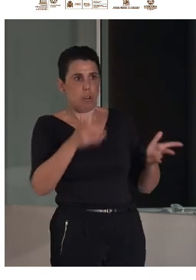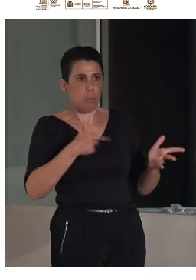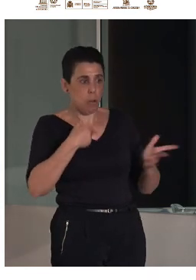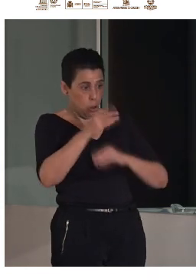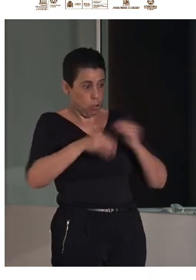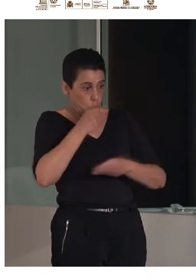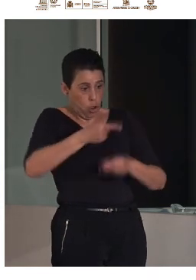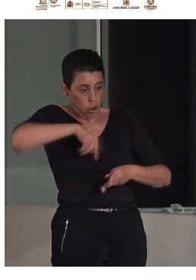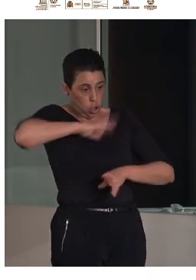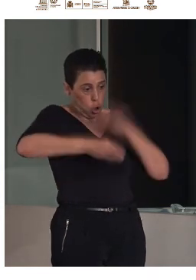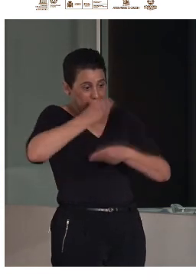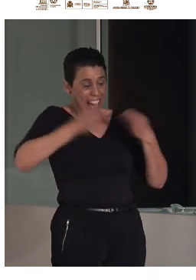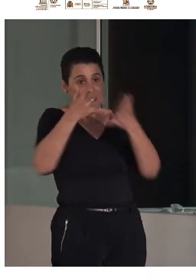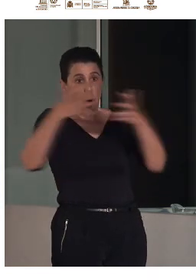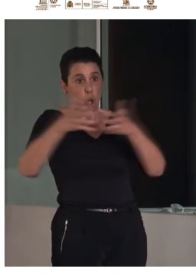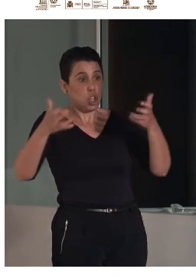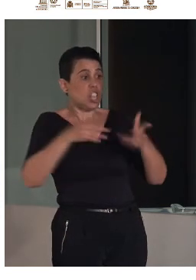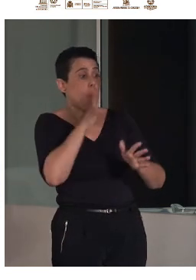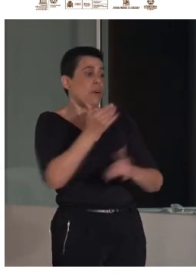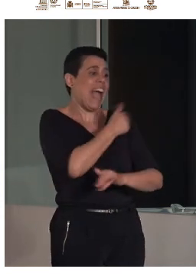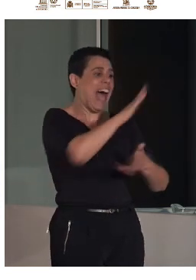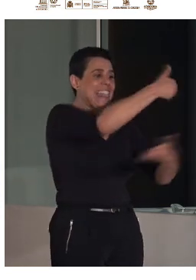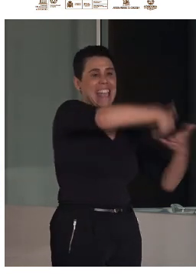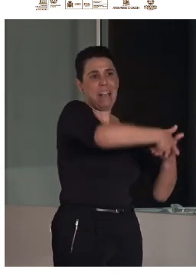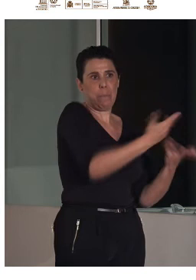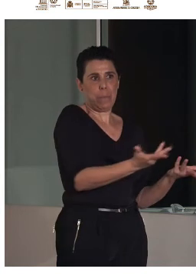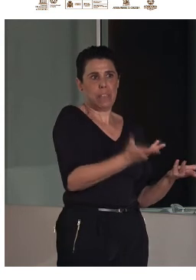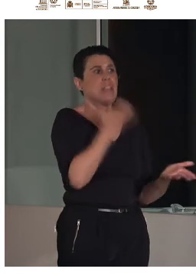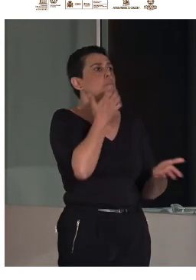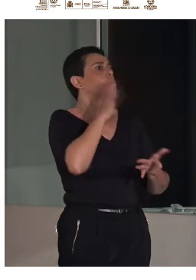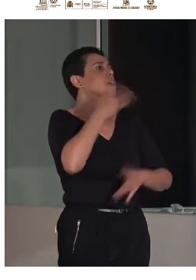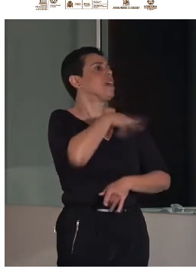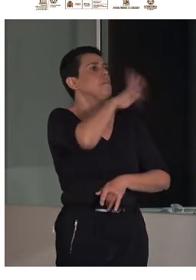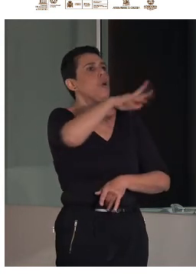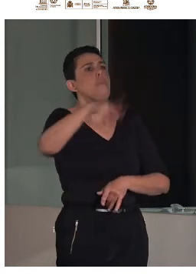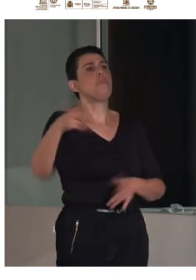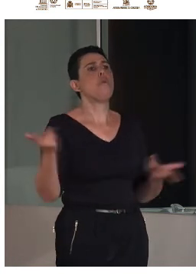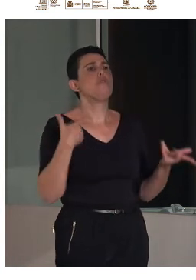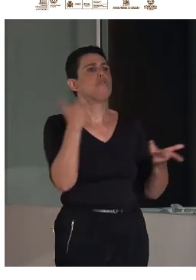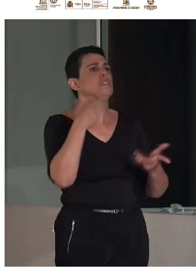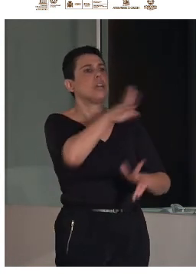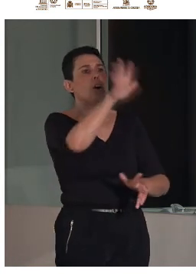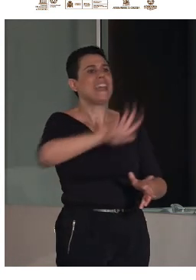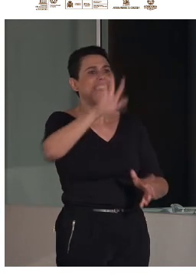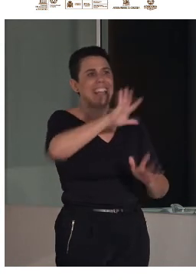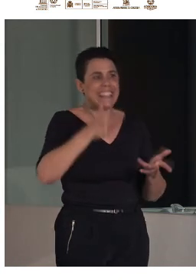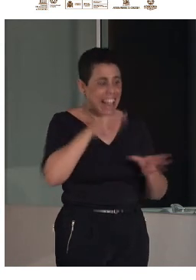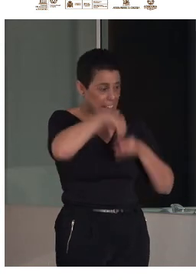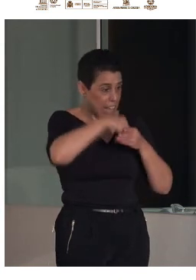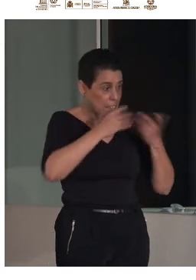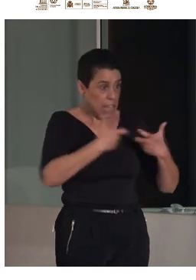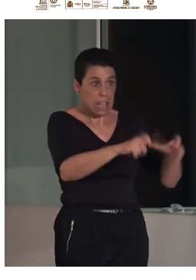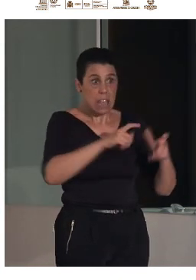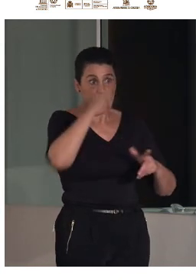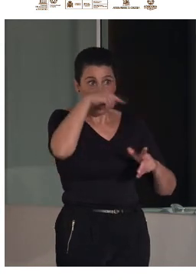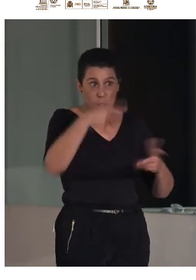con lo cual siempre pues en por ejemplo con museos estatales pues eran las personas que estaban en los museos en conservación en educación quienes también nos iban